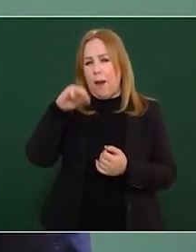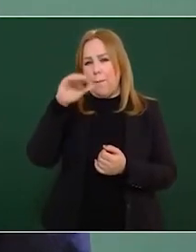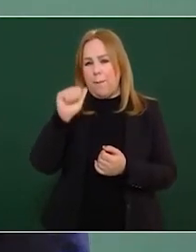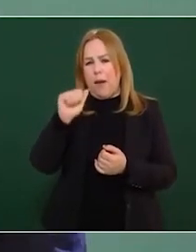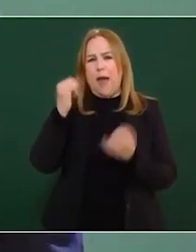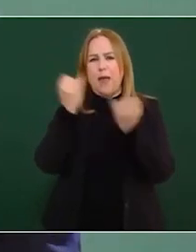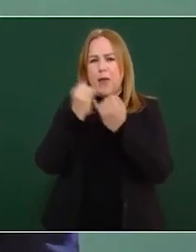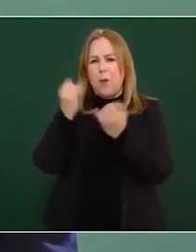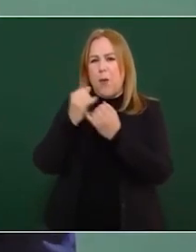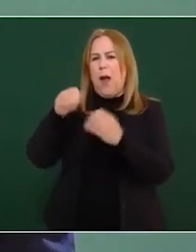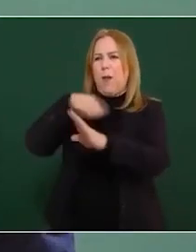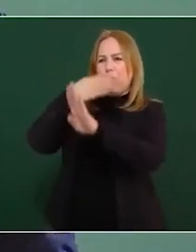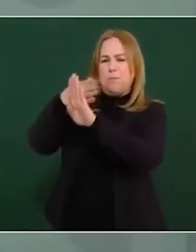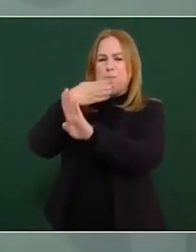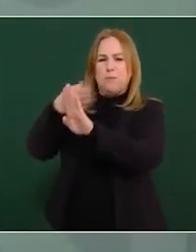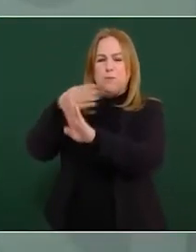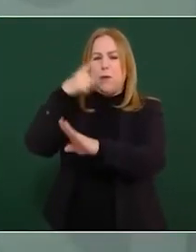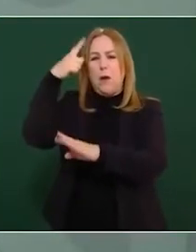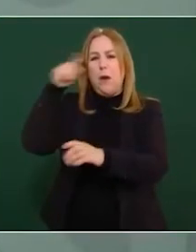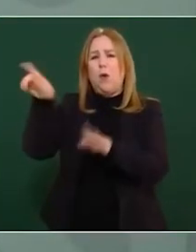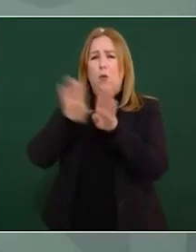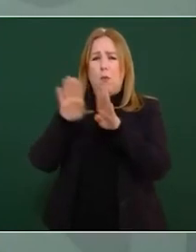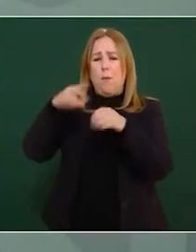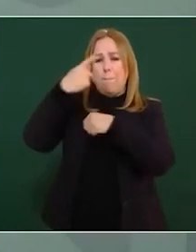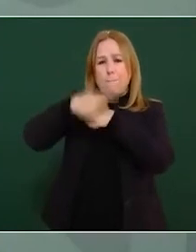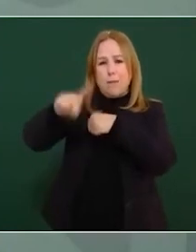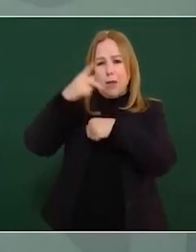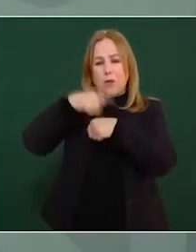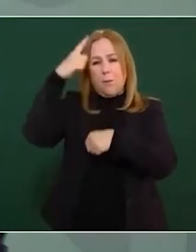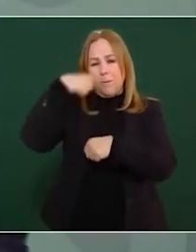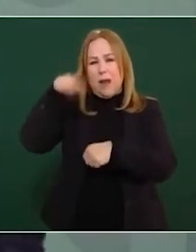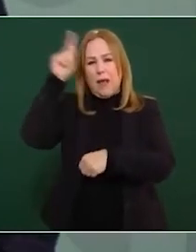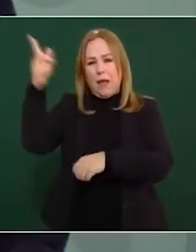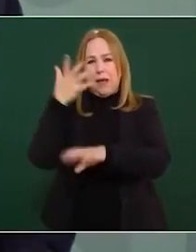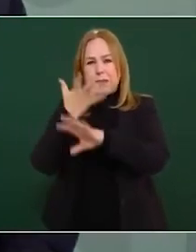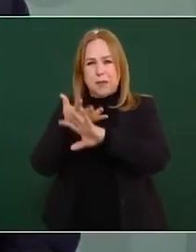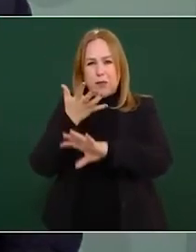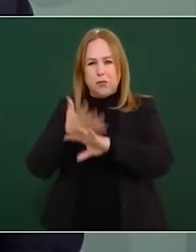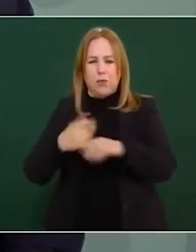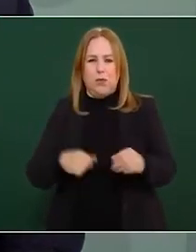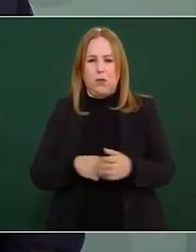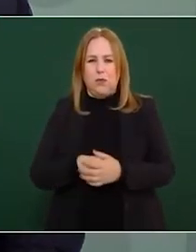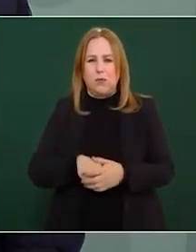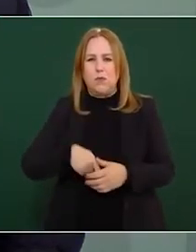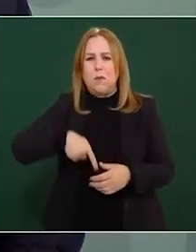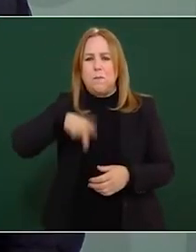Estados Unidos ni aquí ni allá funcionó